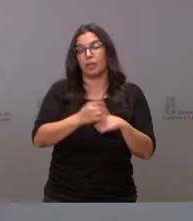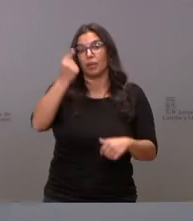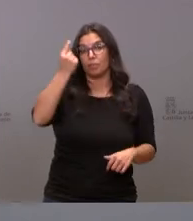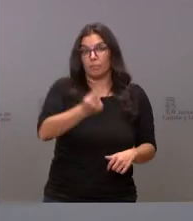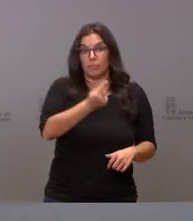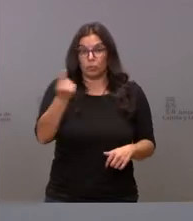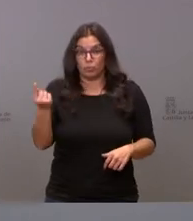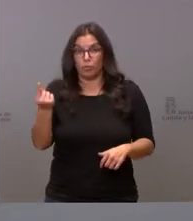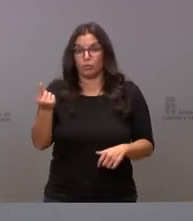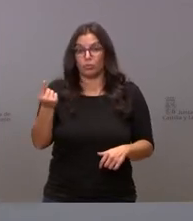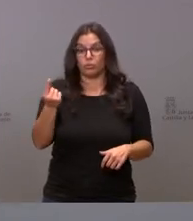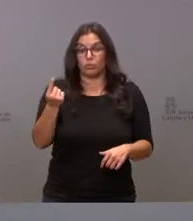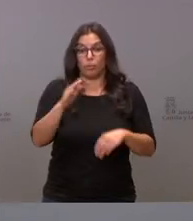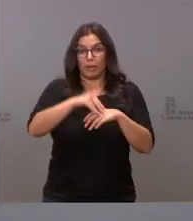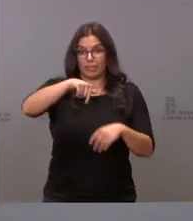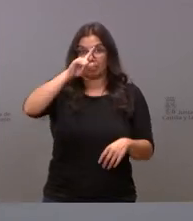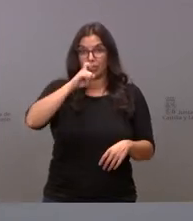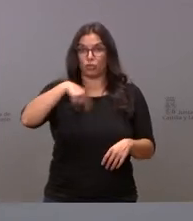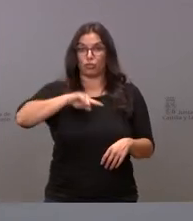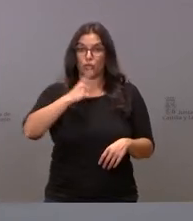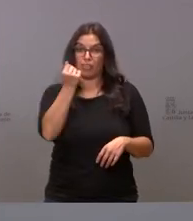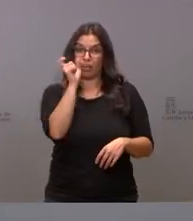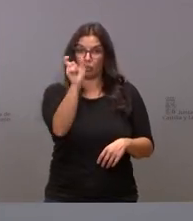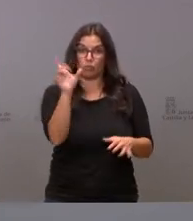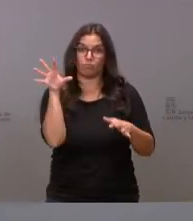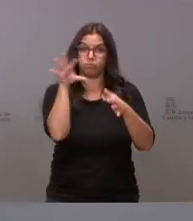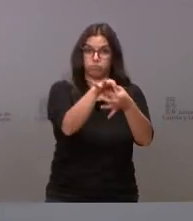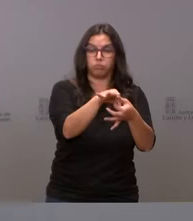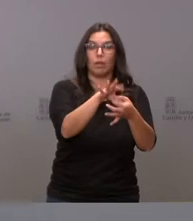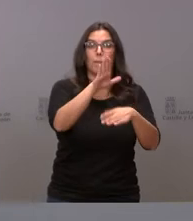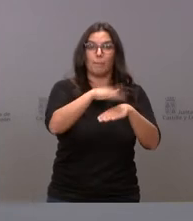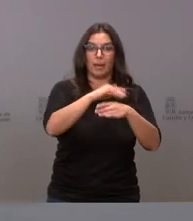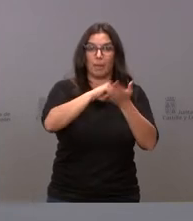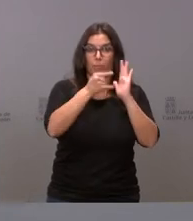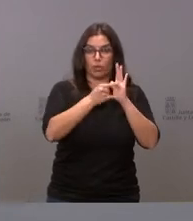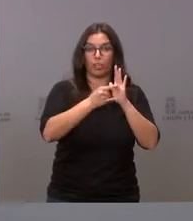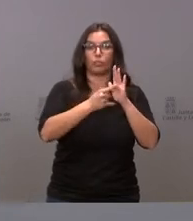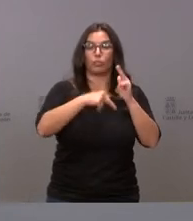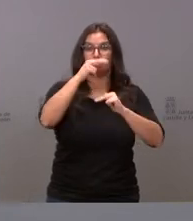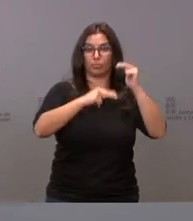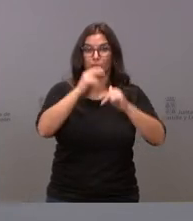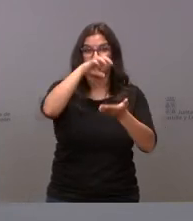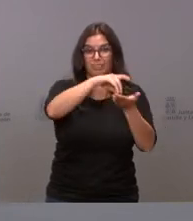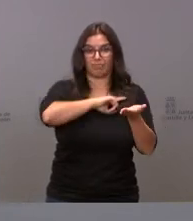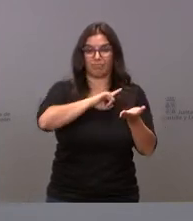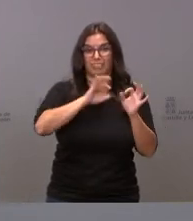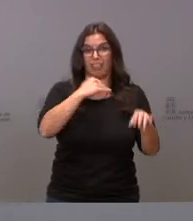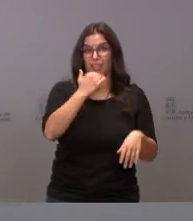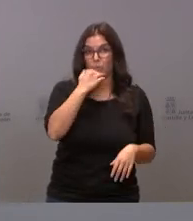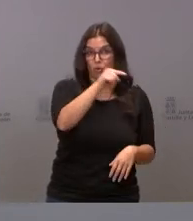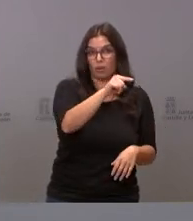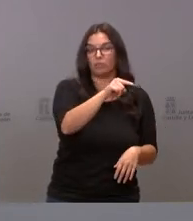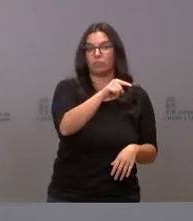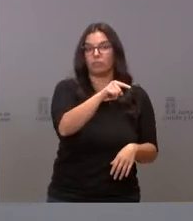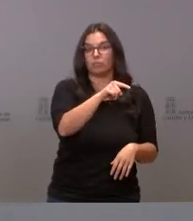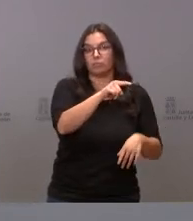del año 21 una cantidad para el proyecto de Montelarreina en las competencias que pudieran